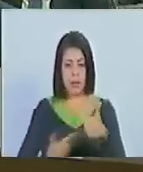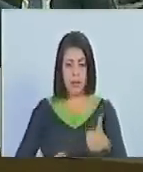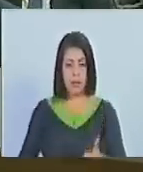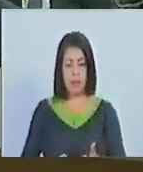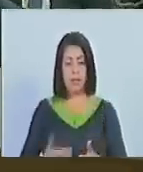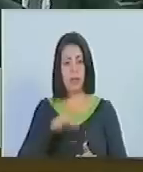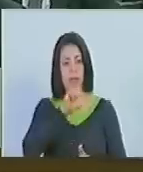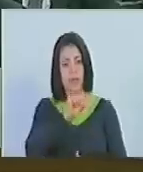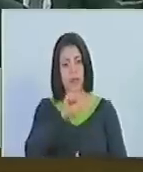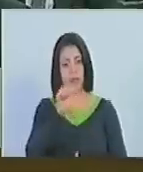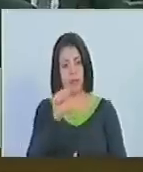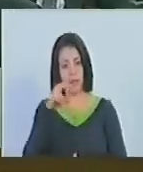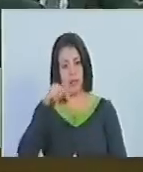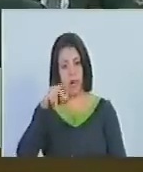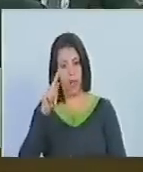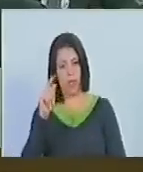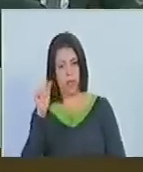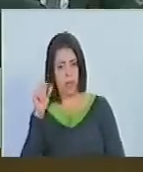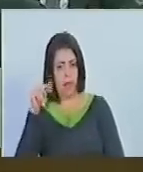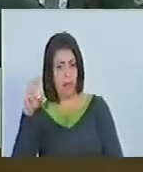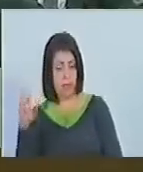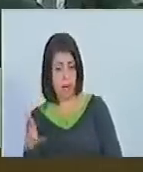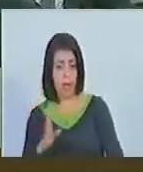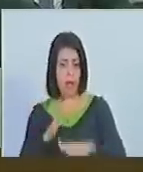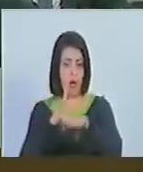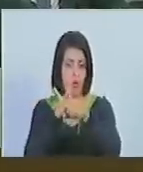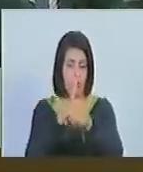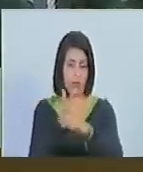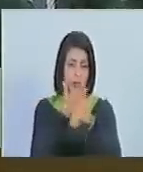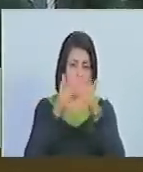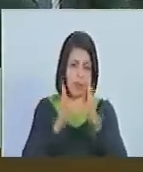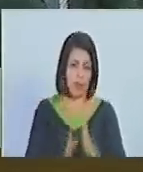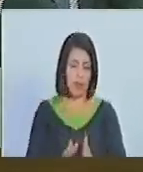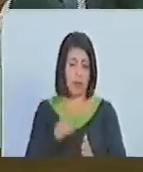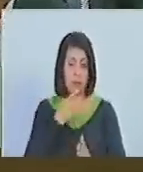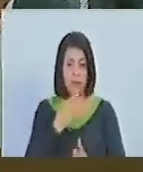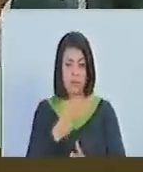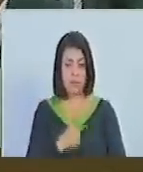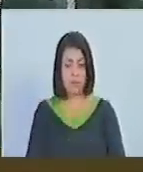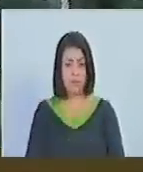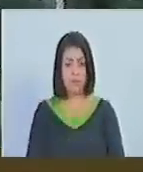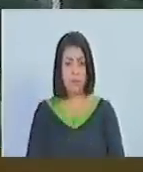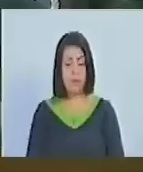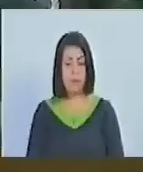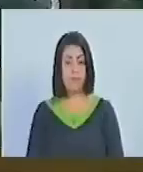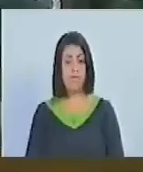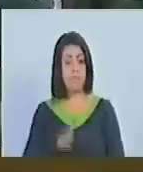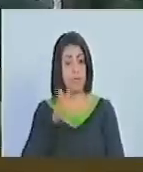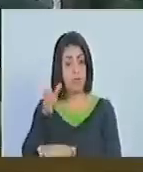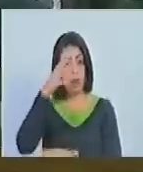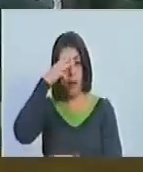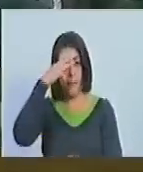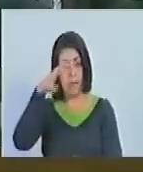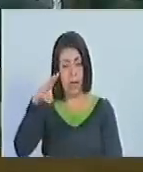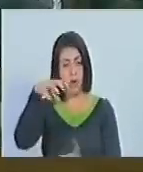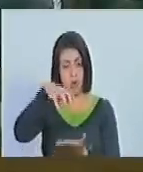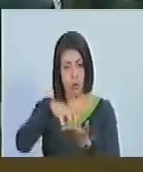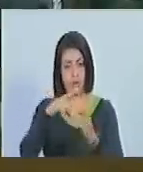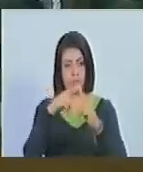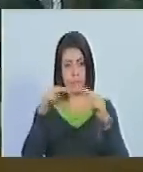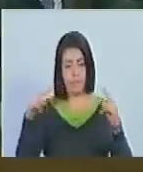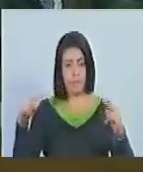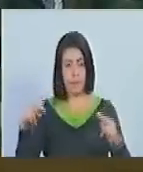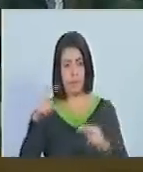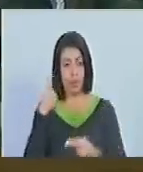Santander en contra de lo que había establecido primeramente el Libertador al irse a México posterior al Congreso de Panamá